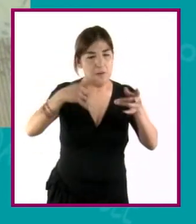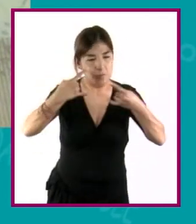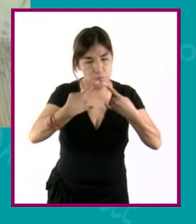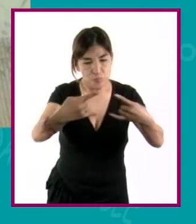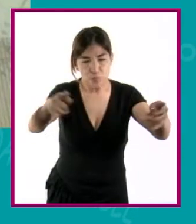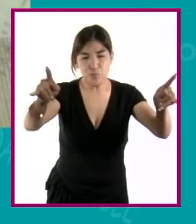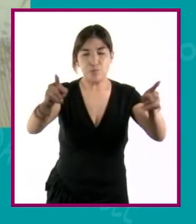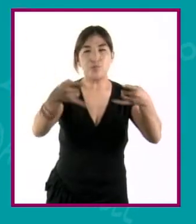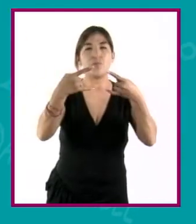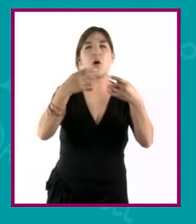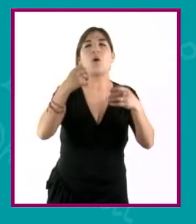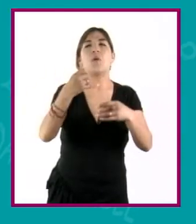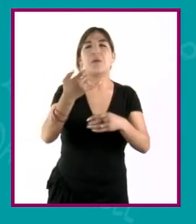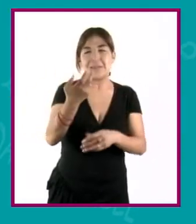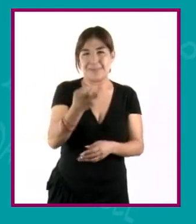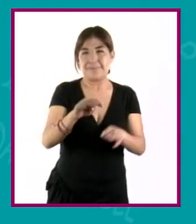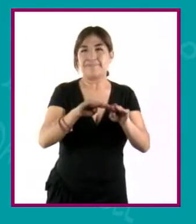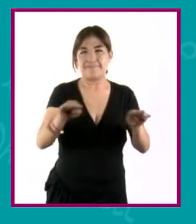comunique con algún otro.